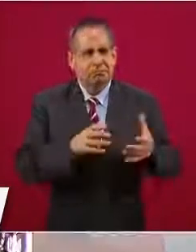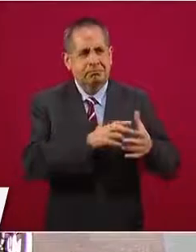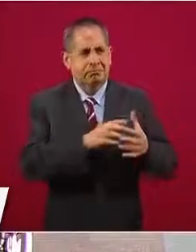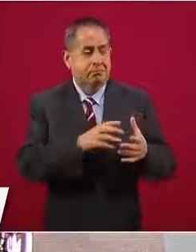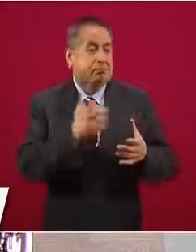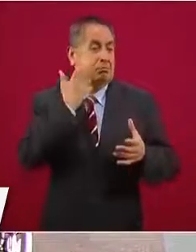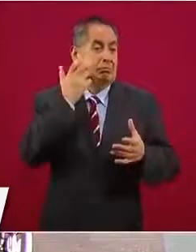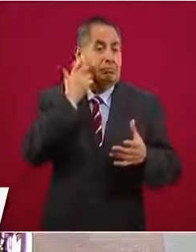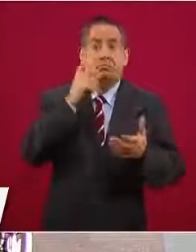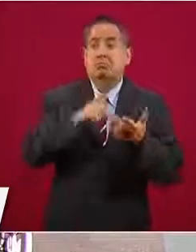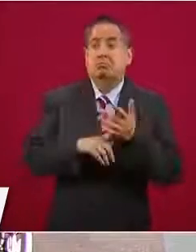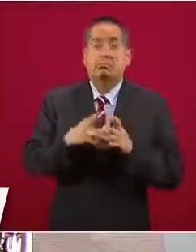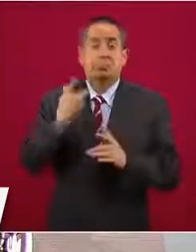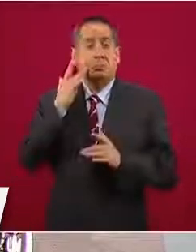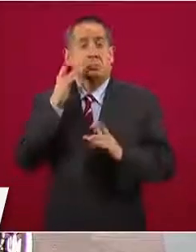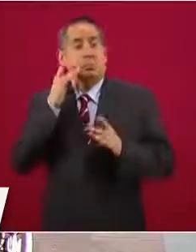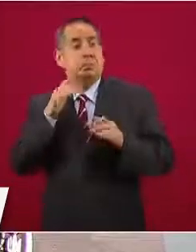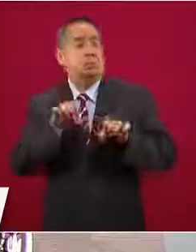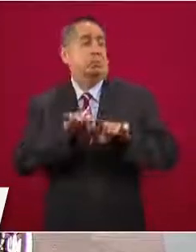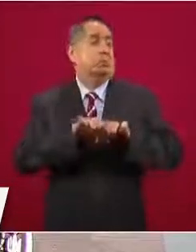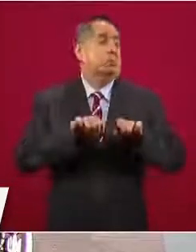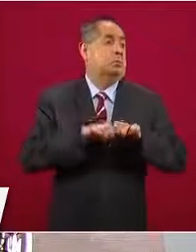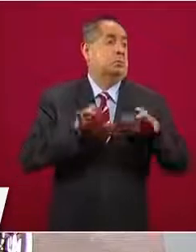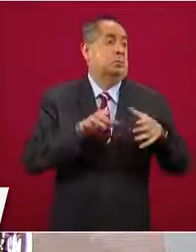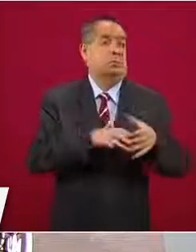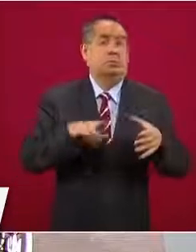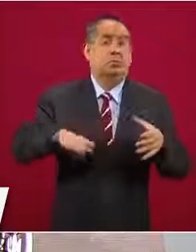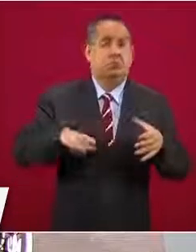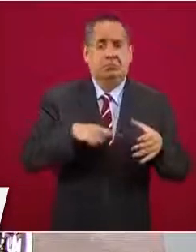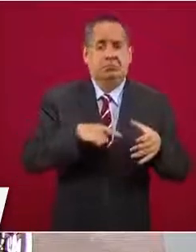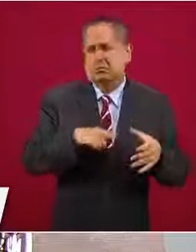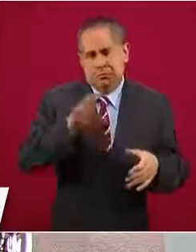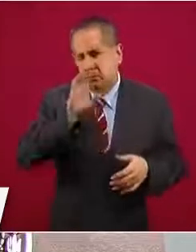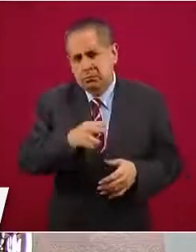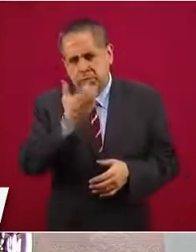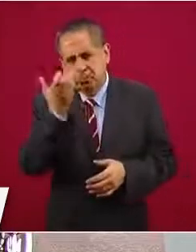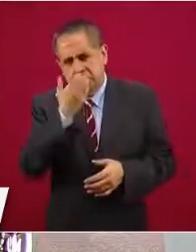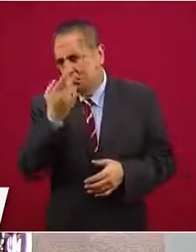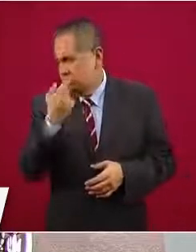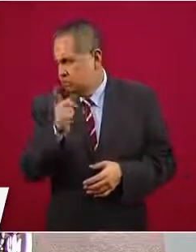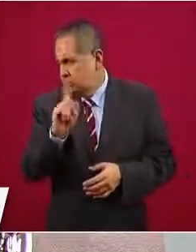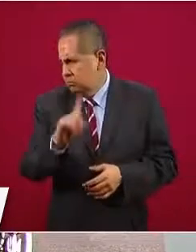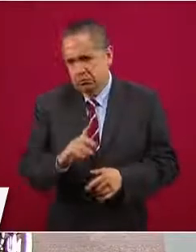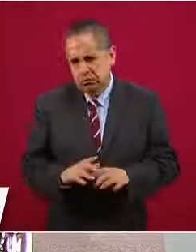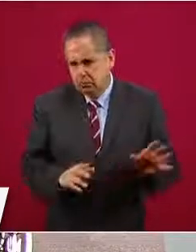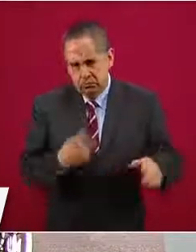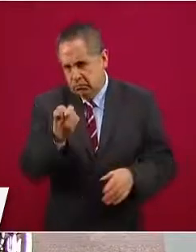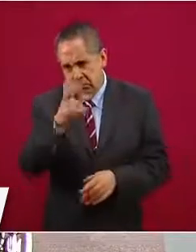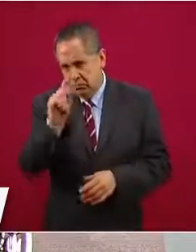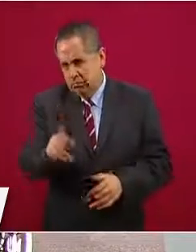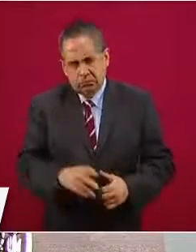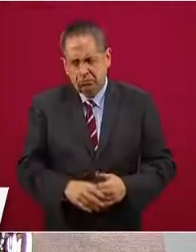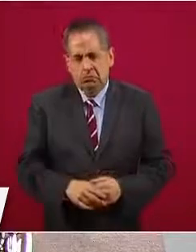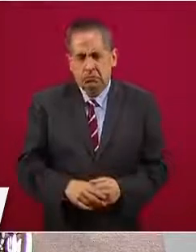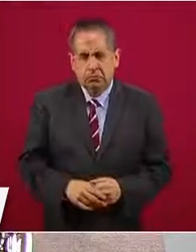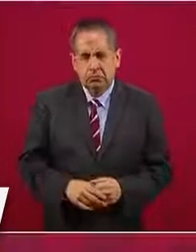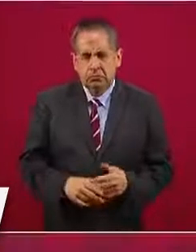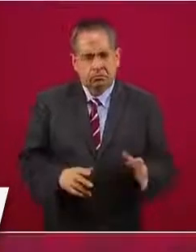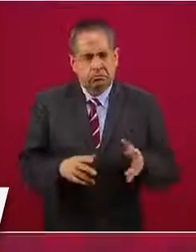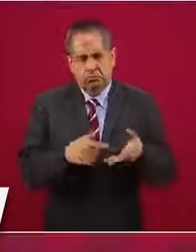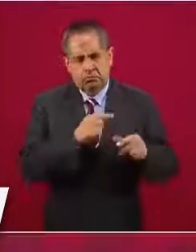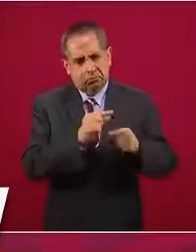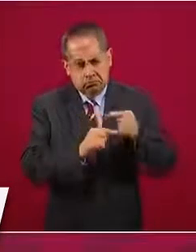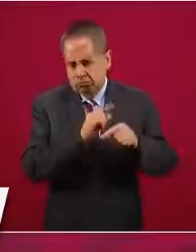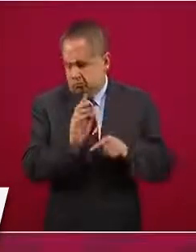dorada, estaban muy mal acostumbrados, ahí se van a ir